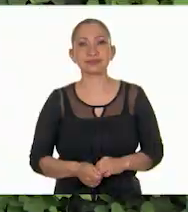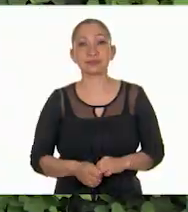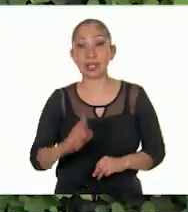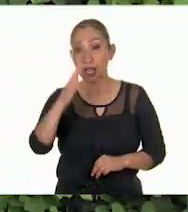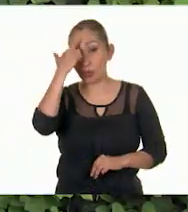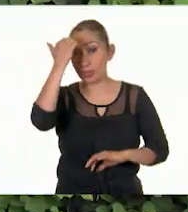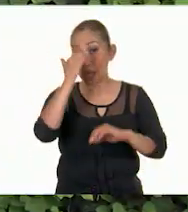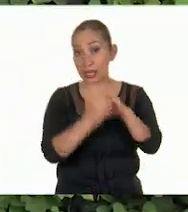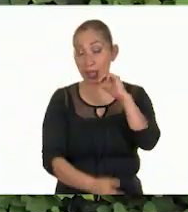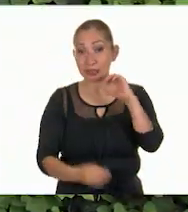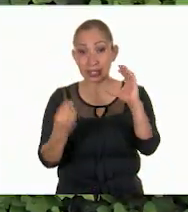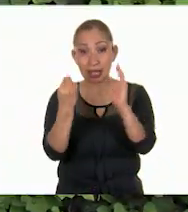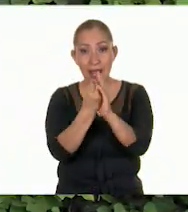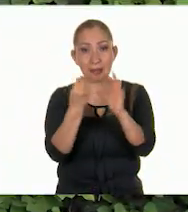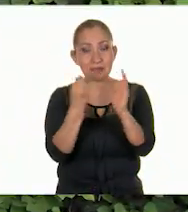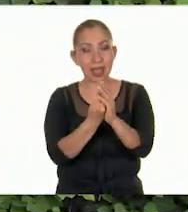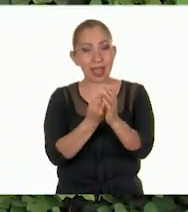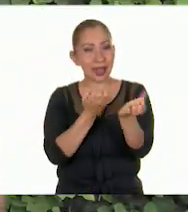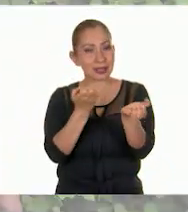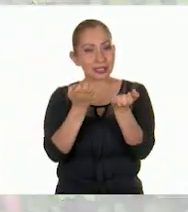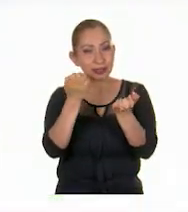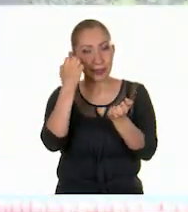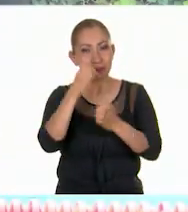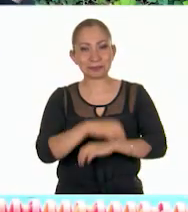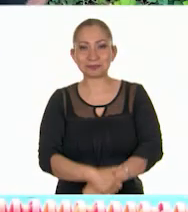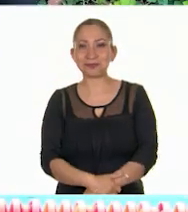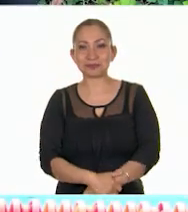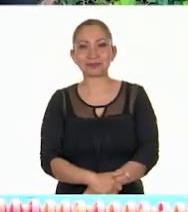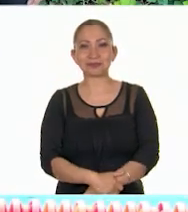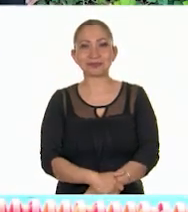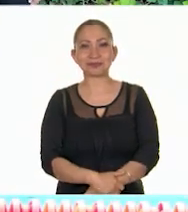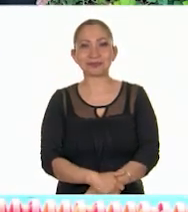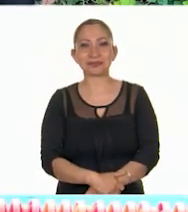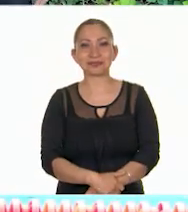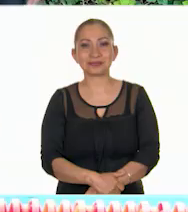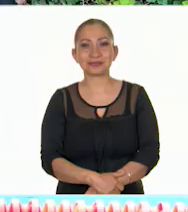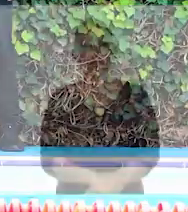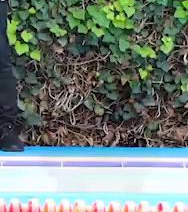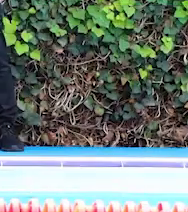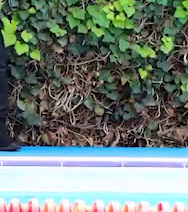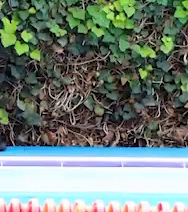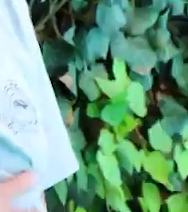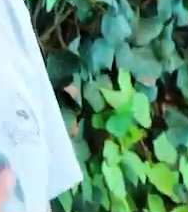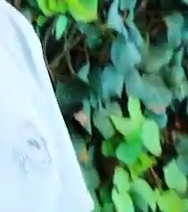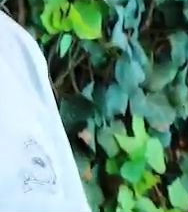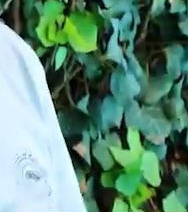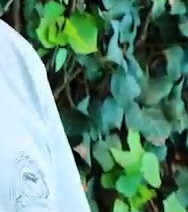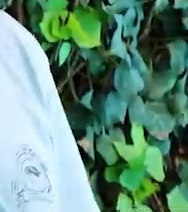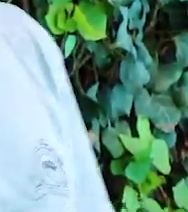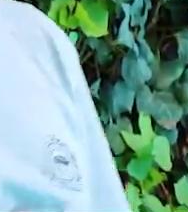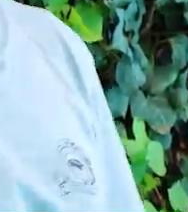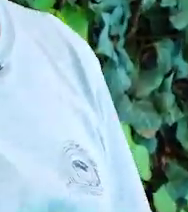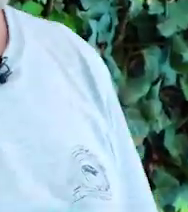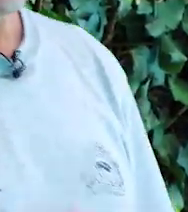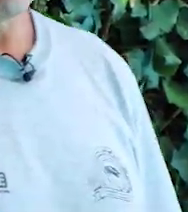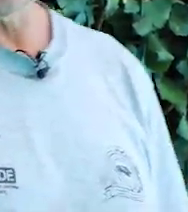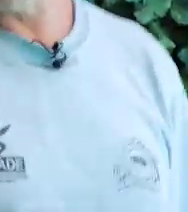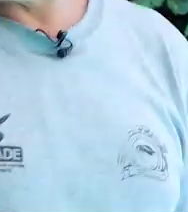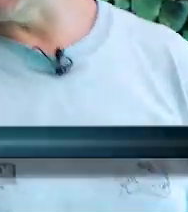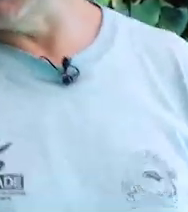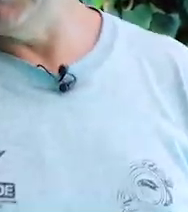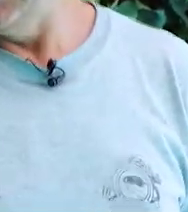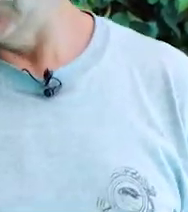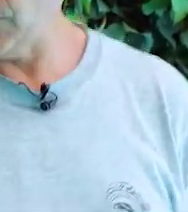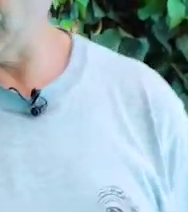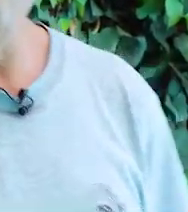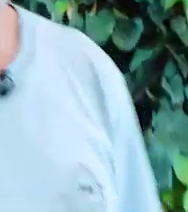Recuerda, entre clase y clase, activa tu cuerpo. En esta ocasión vamos a trabajar la parte del abdomen, el estómago. ¿Qué vamos